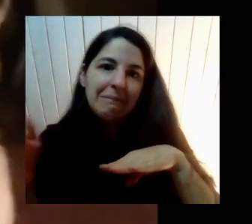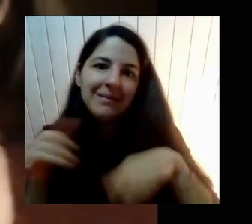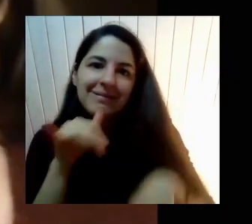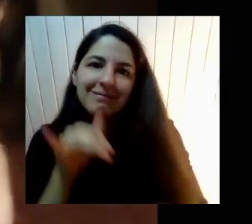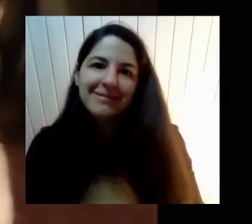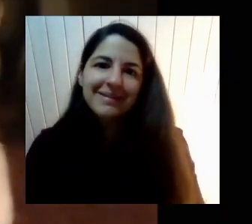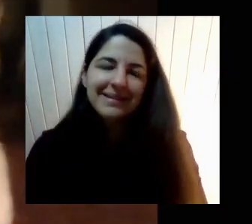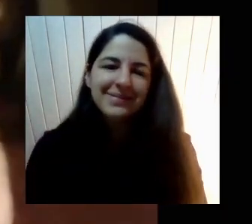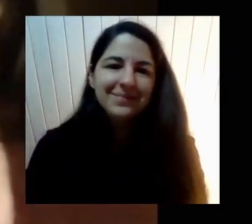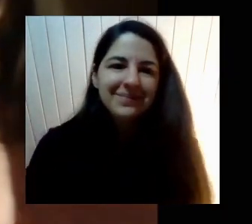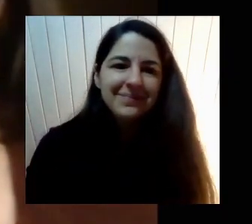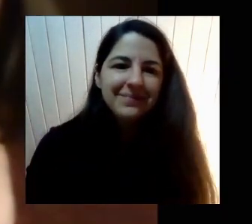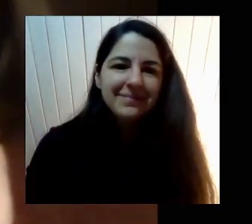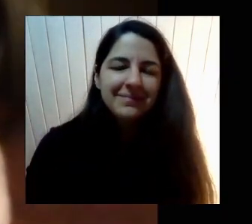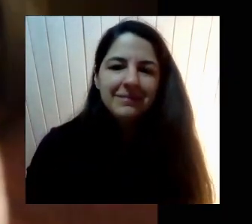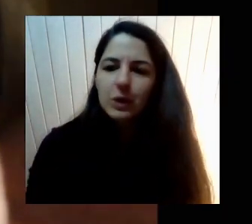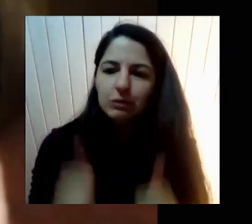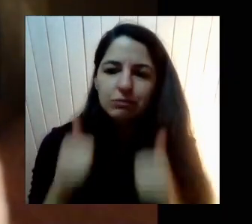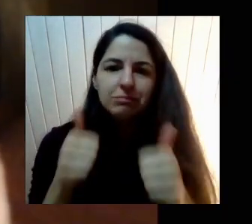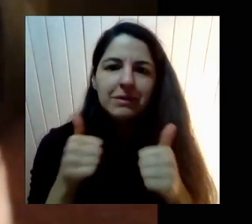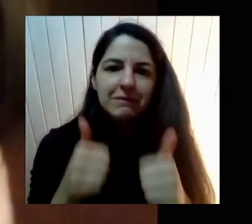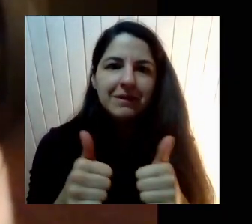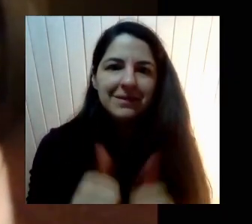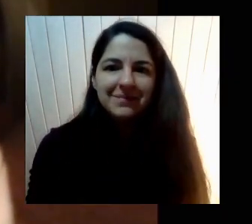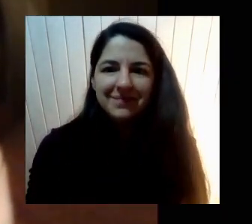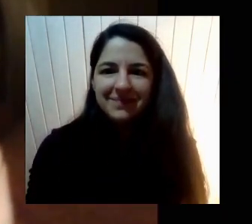Está súper bien Sí Yerko